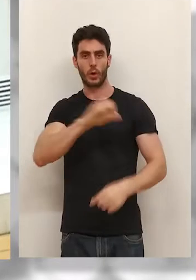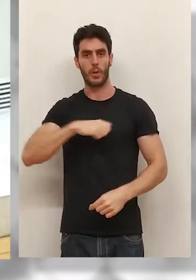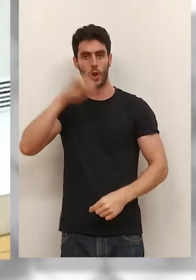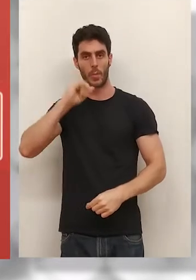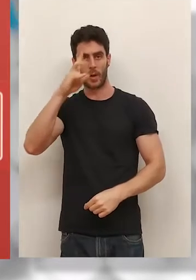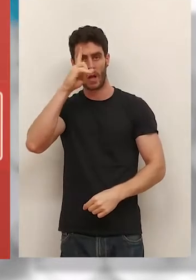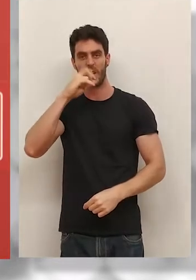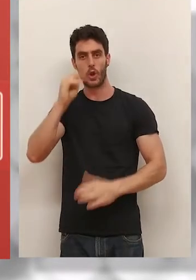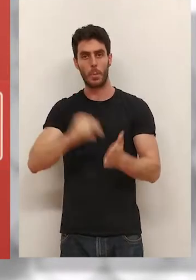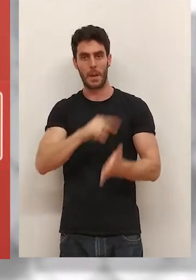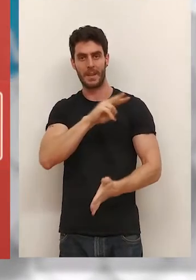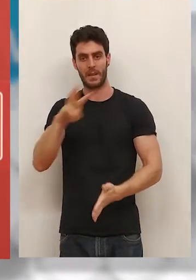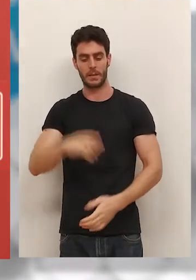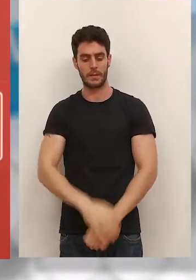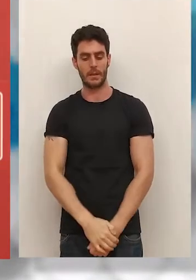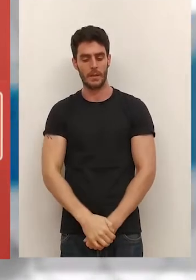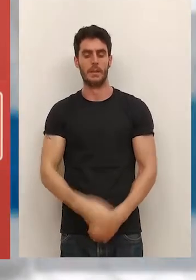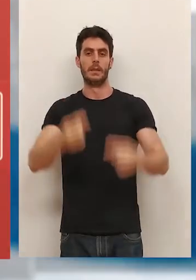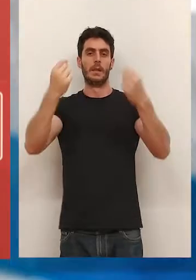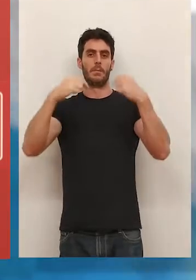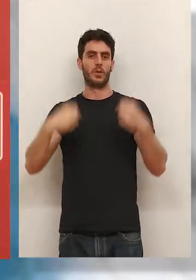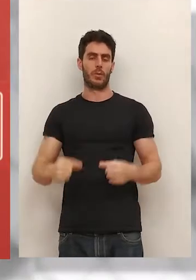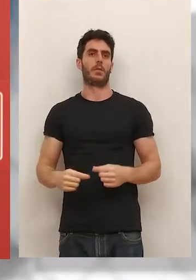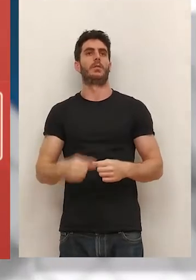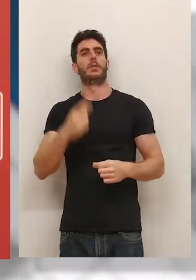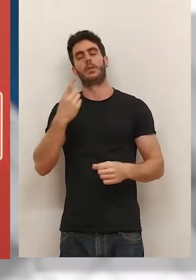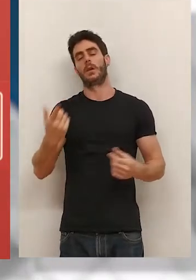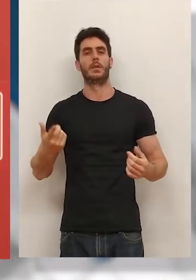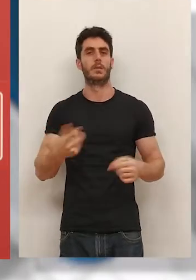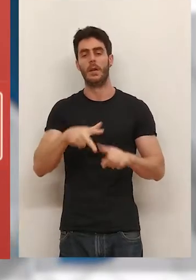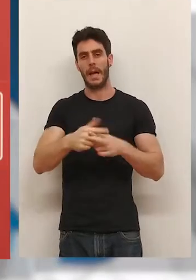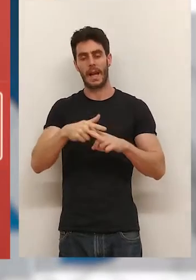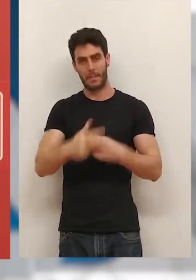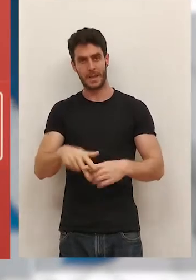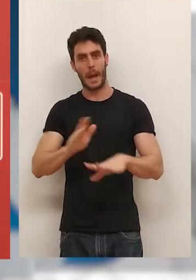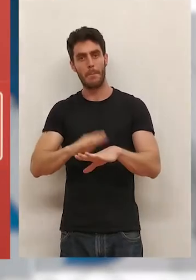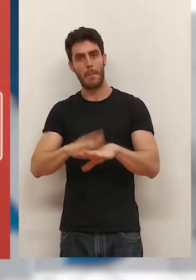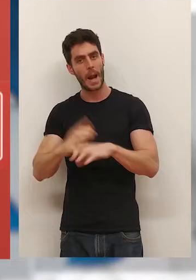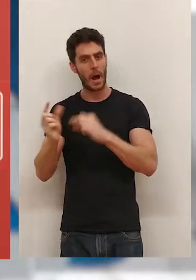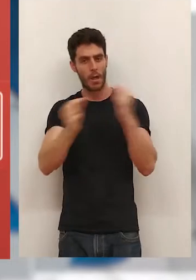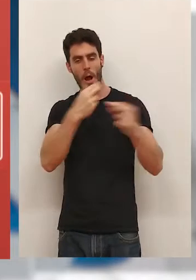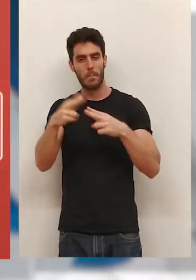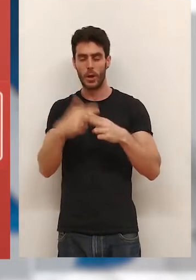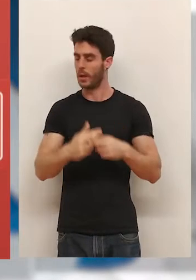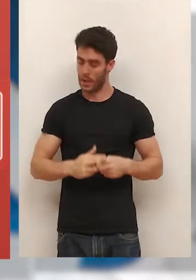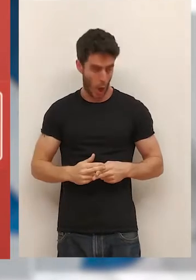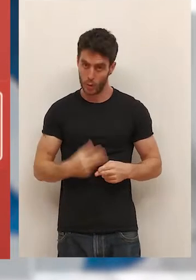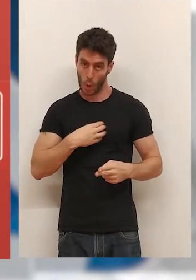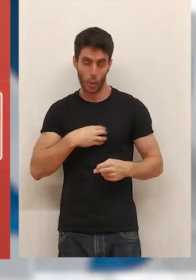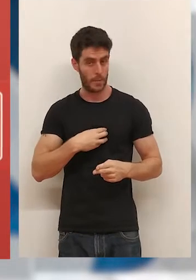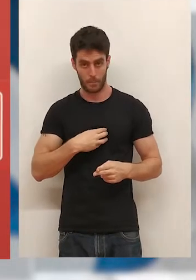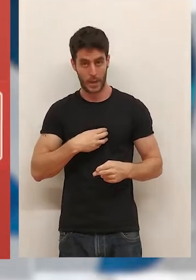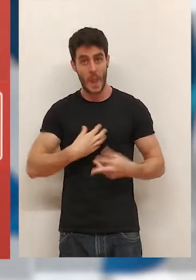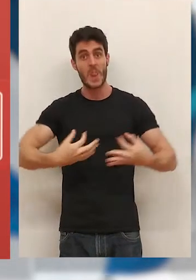2023. Los presupuestos no pueden convertirse en una herramienta para la disputa política tienen que ser una herramienta útil